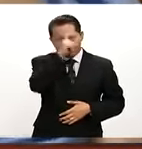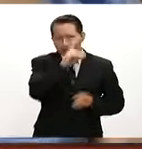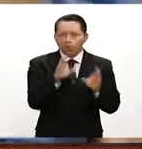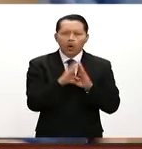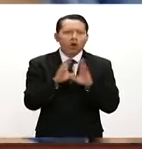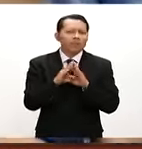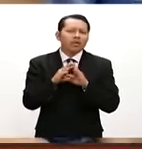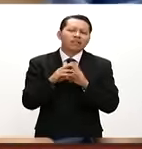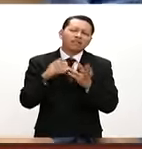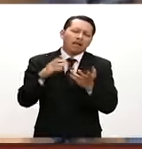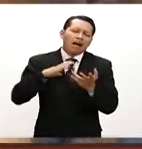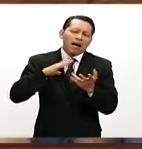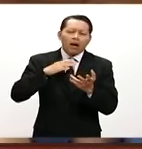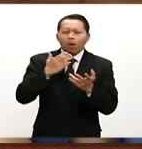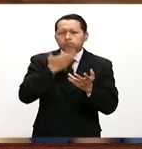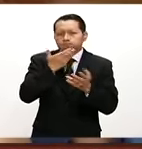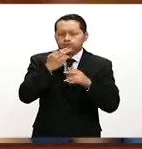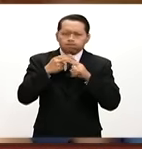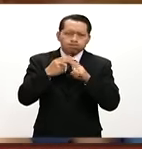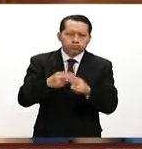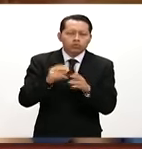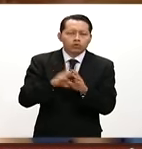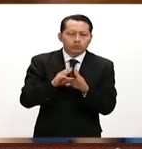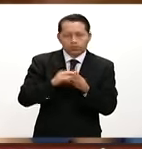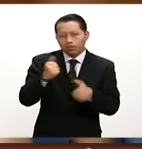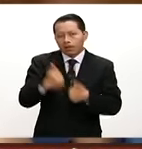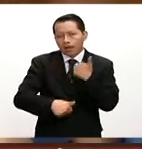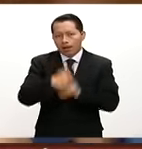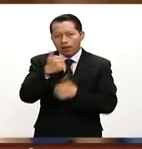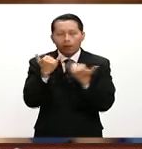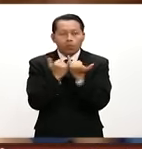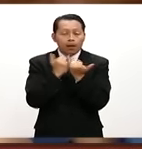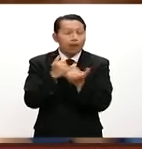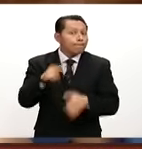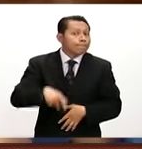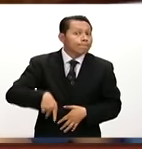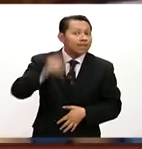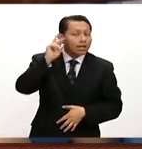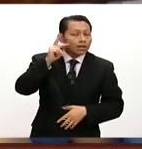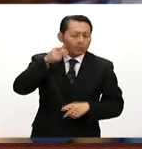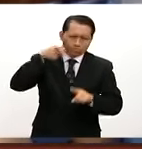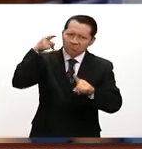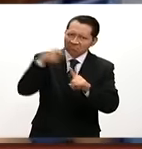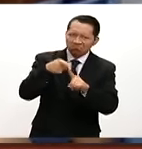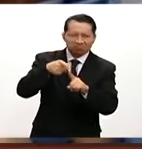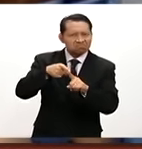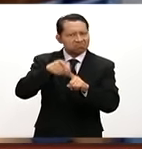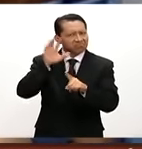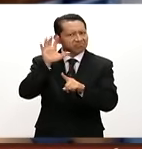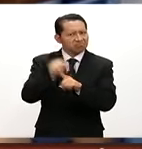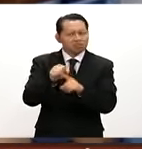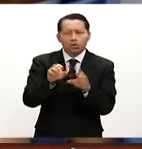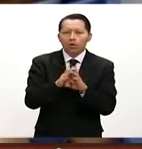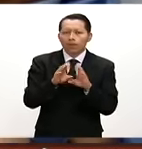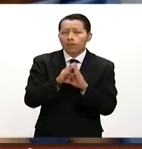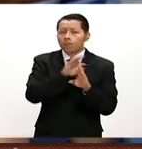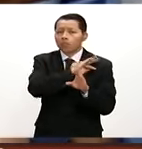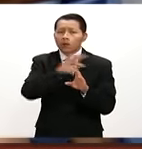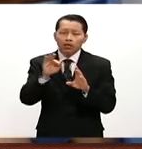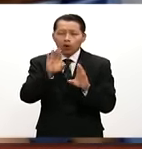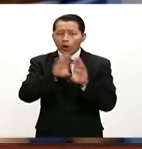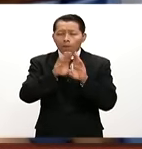tradicionalismo que representa la carrera y sin embargo lo hemos estado logrando en pro de egresar